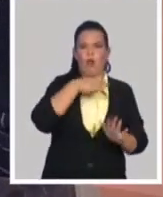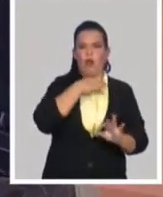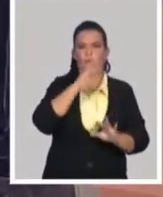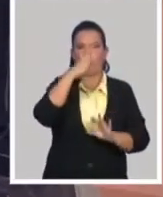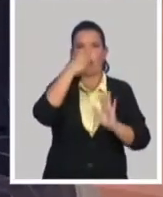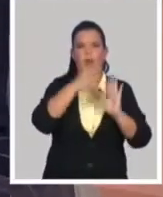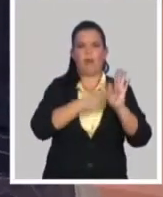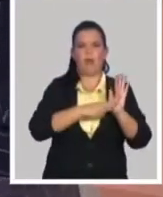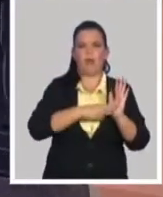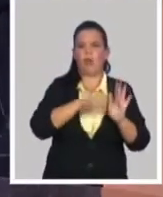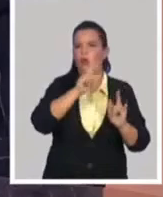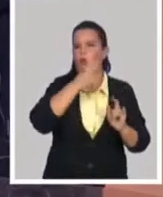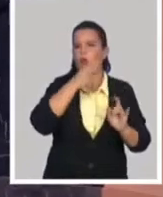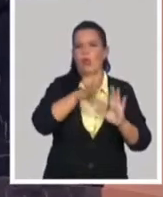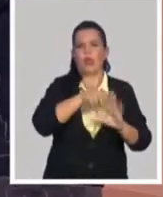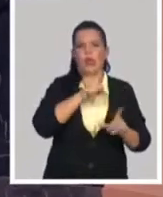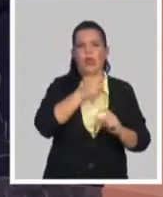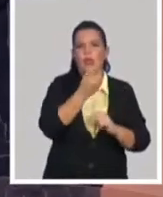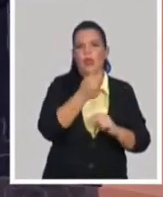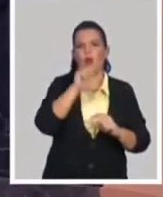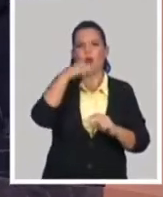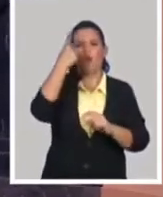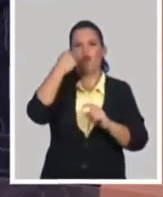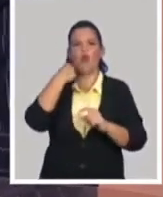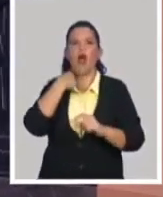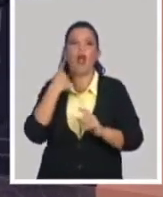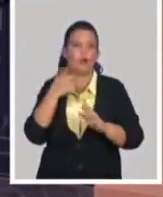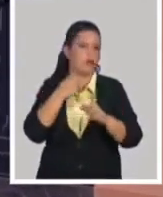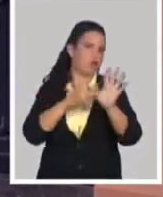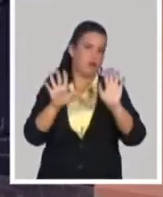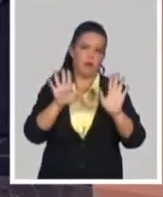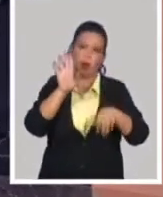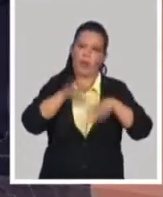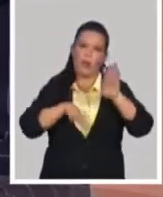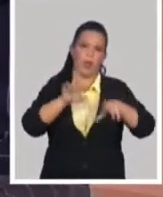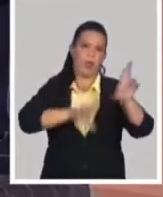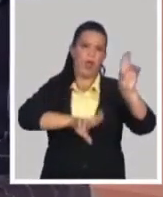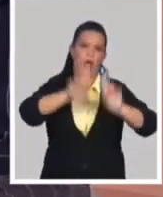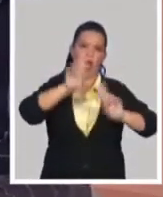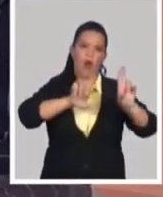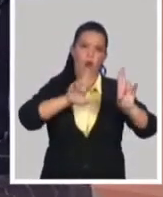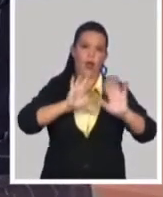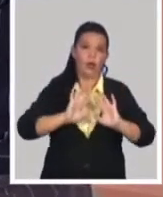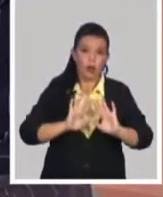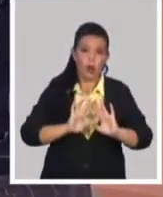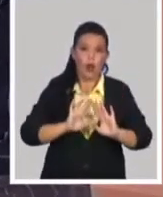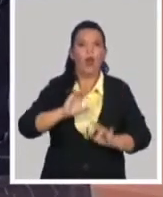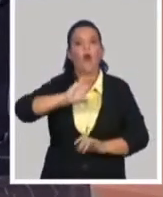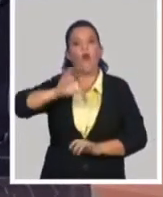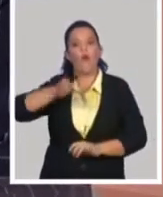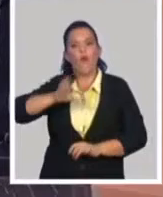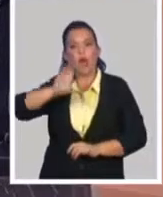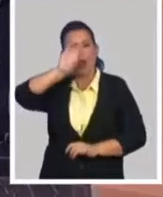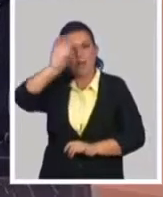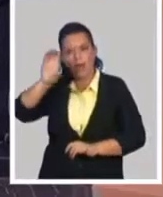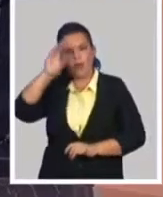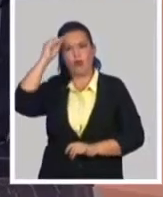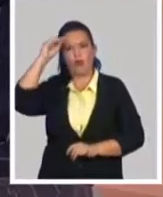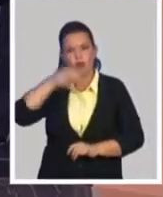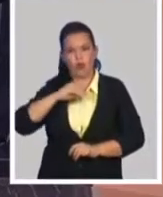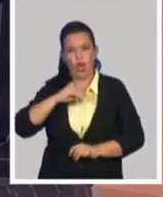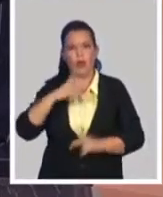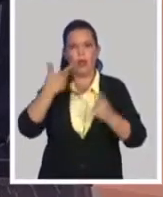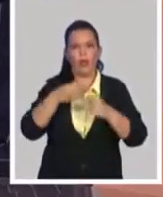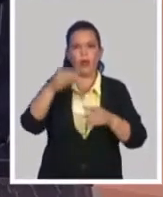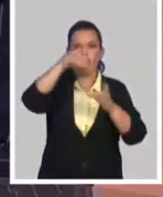esos plazos que están establecidos, pues, en dependencia del plazo, los bancos adicionales a la tasa de interés que ellos han devengado